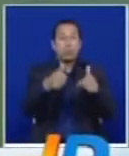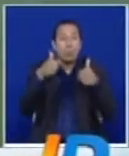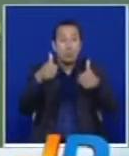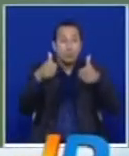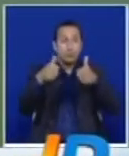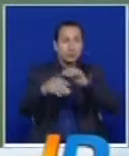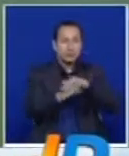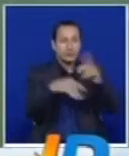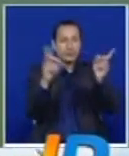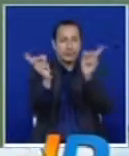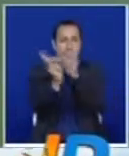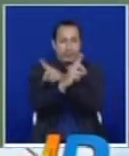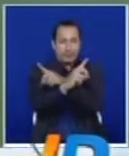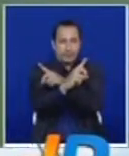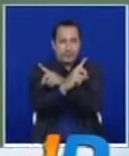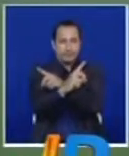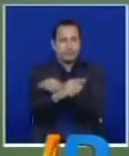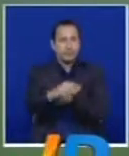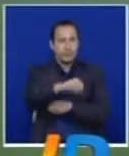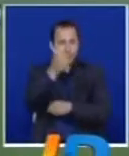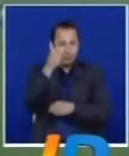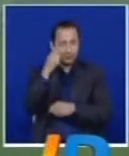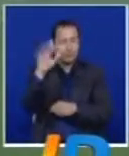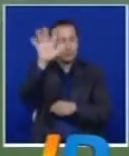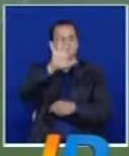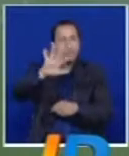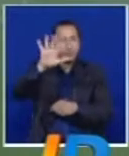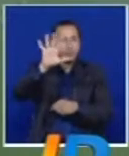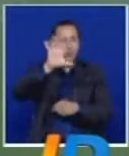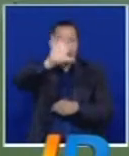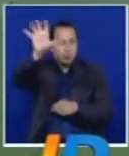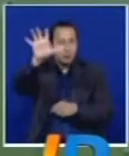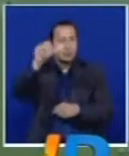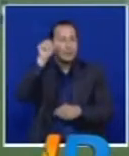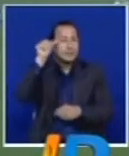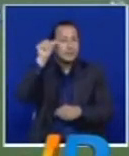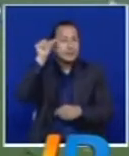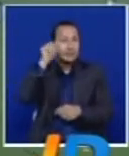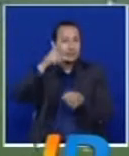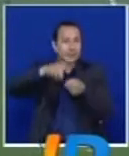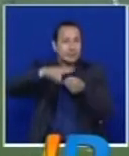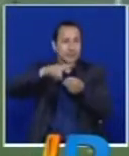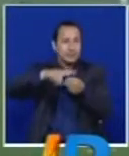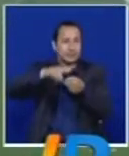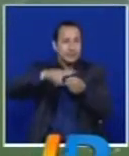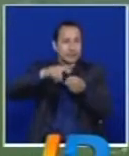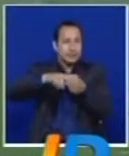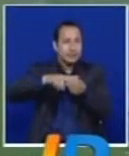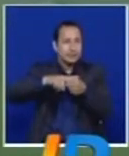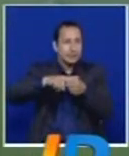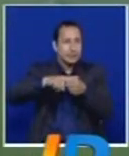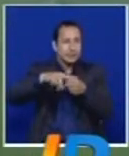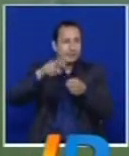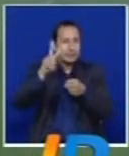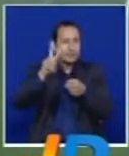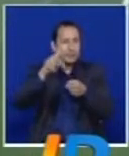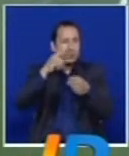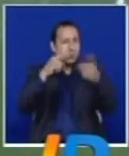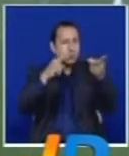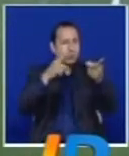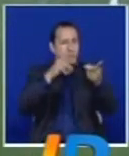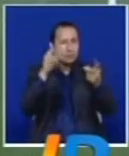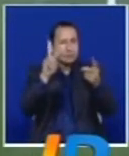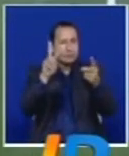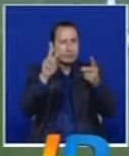red. Cambiemos de partido y de continente. Esto es en Asia. China. Yang Su, Zan Ti. Dos, Tianjin te da